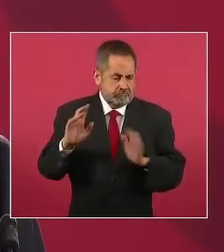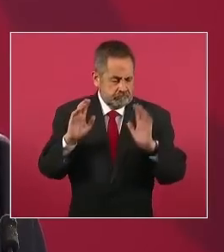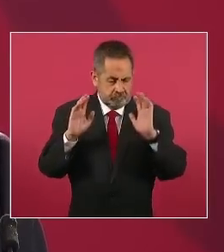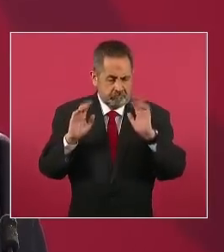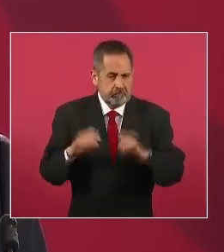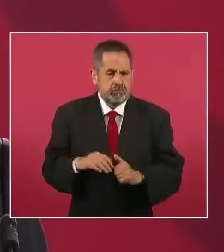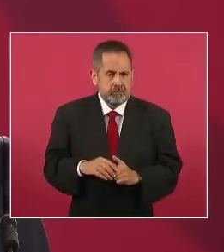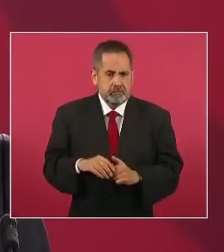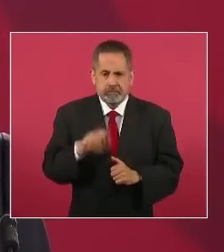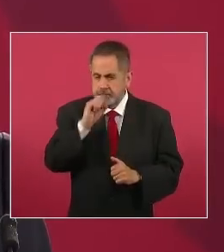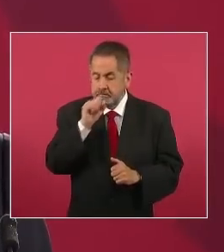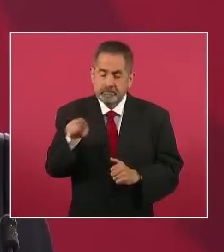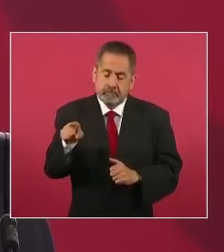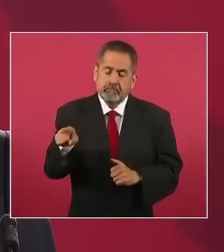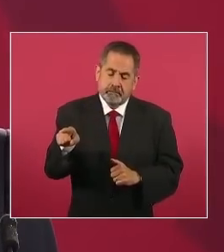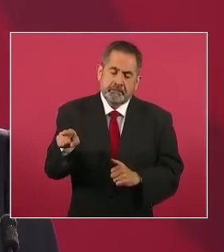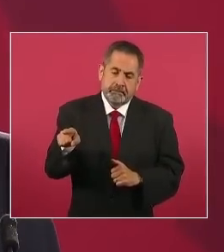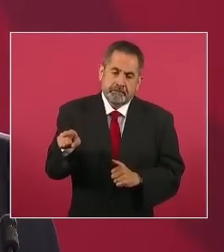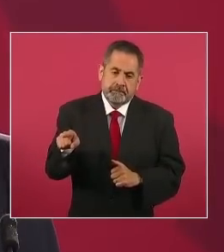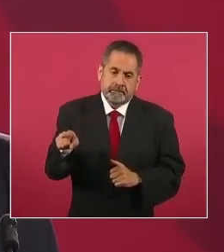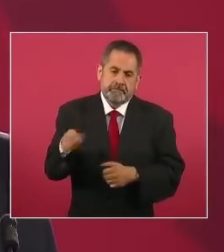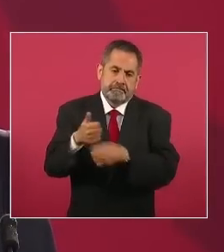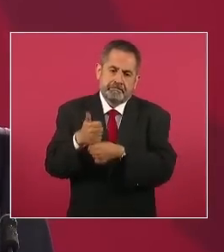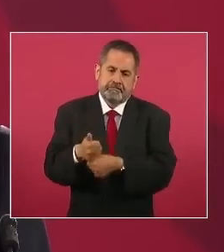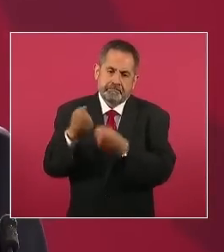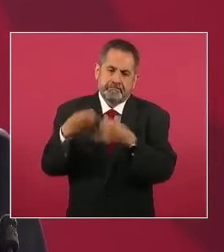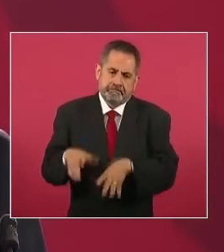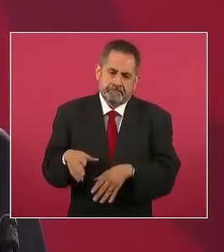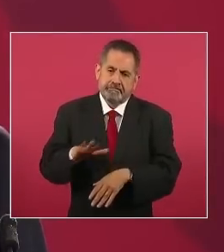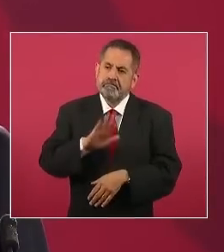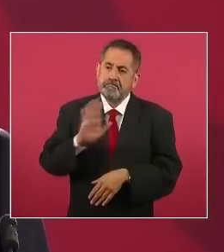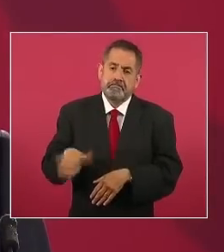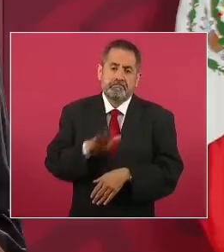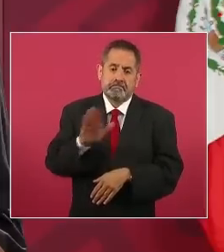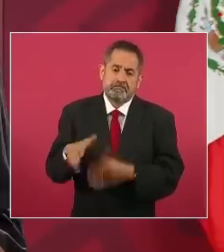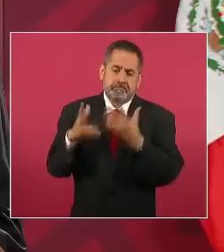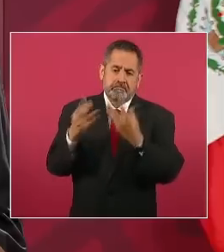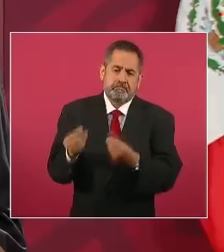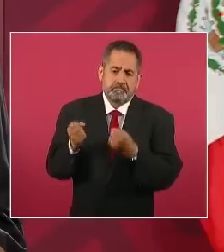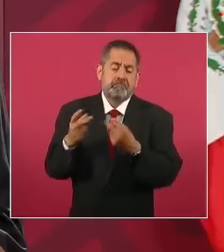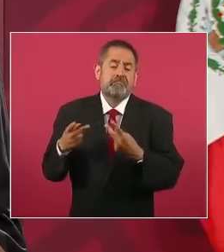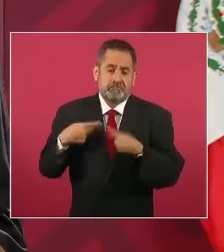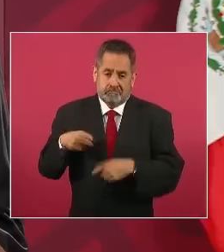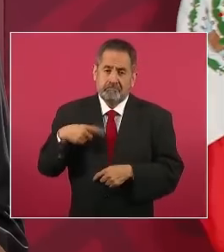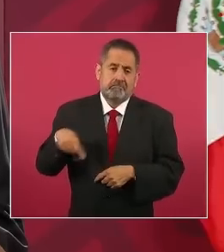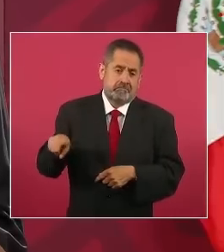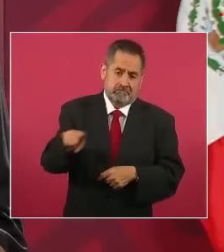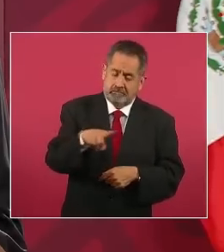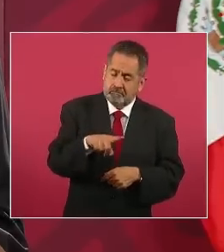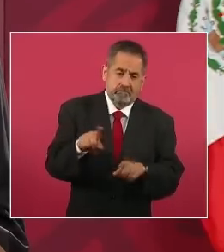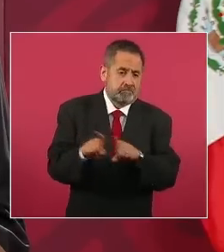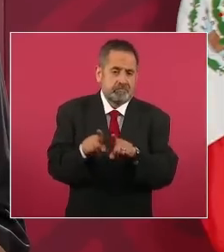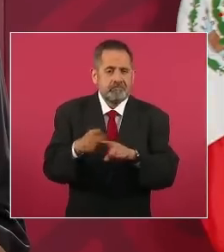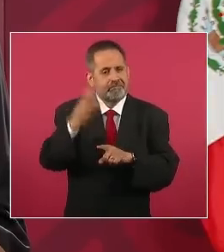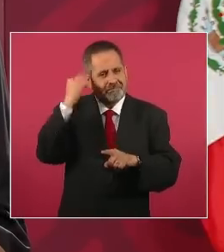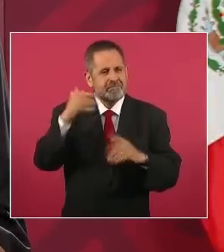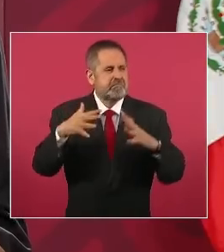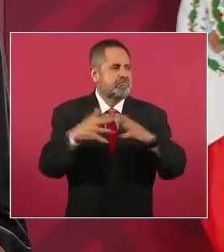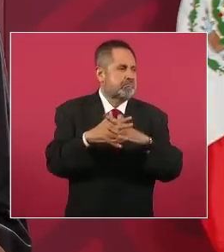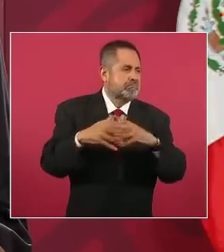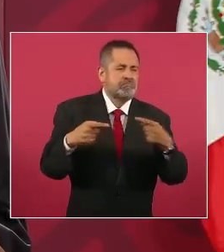de ahí mantienes a tu familia y esa sí es una forma honesta de ganarse la vida y ganarse el pan